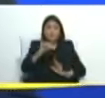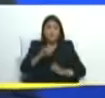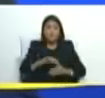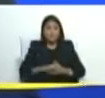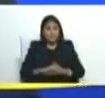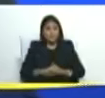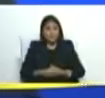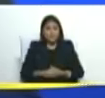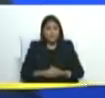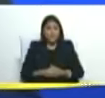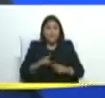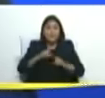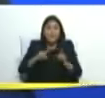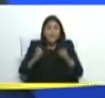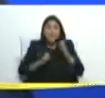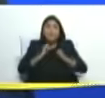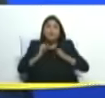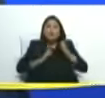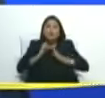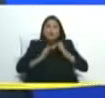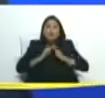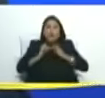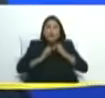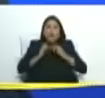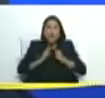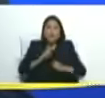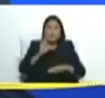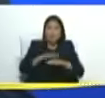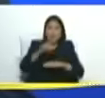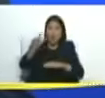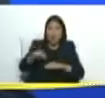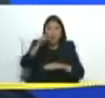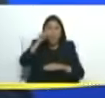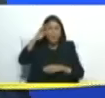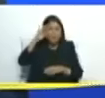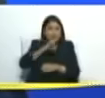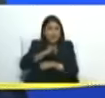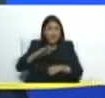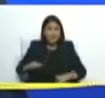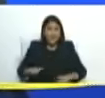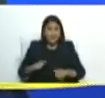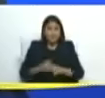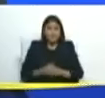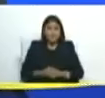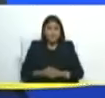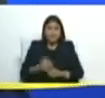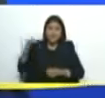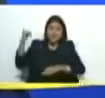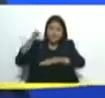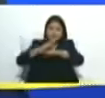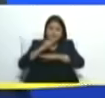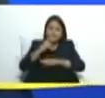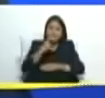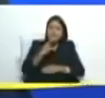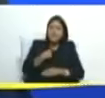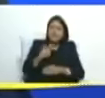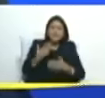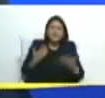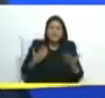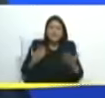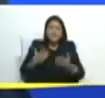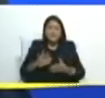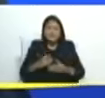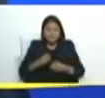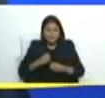pero es que es muy emocionante porque el mensaje que me da el teniente coronel comandante del subcoy es un mensaje